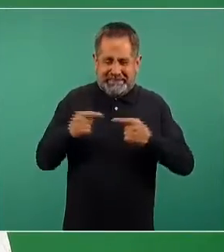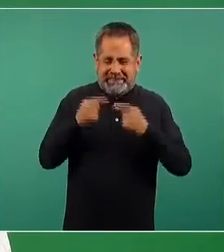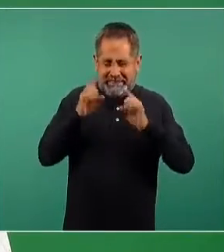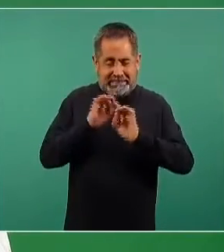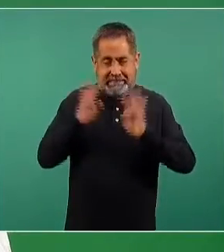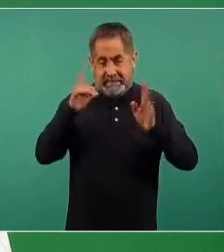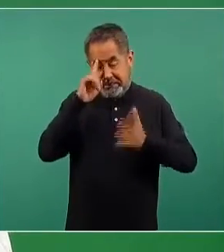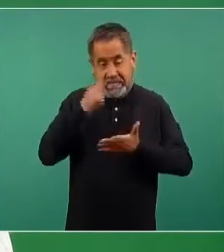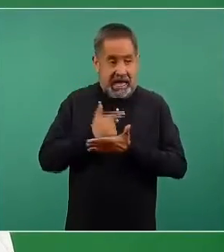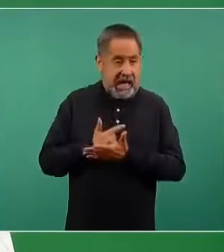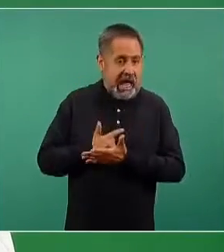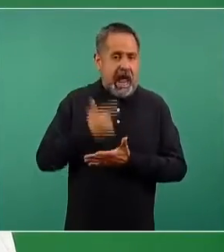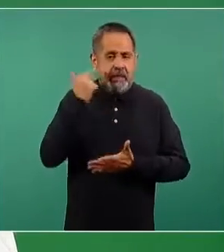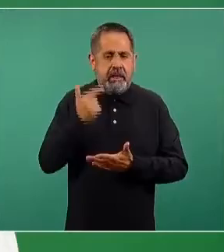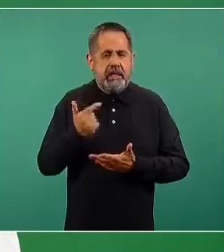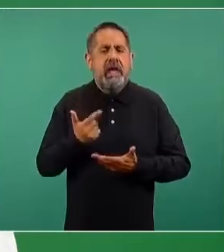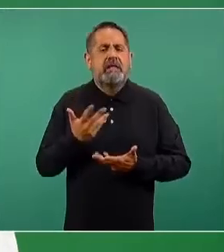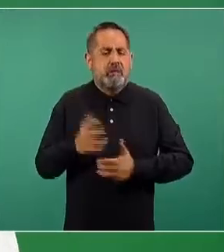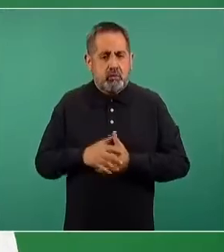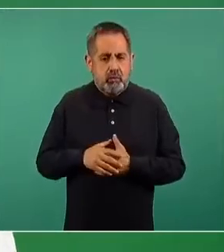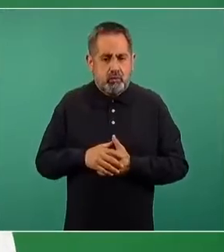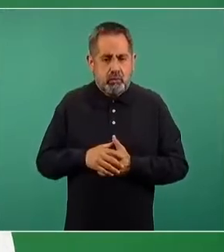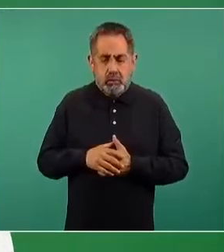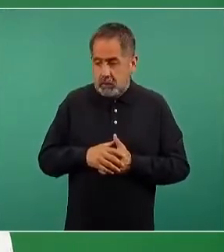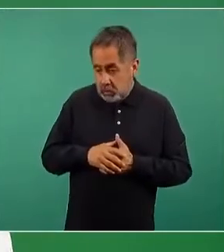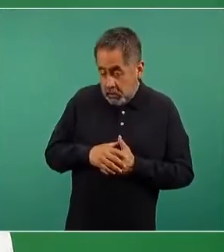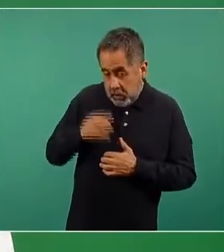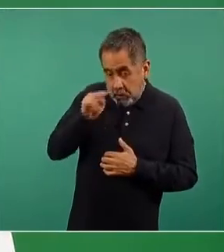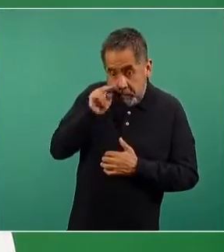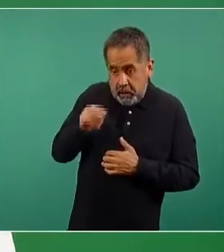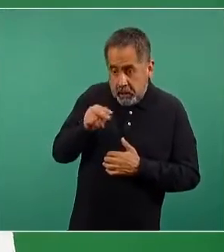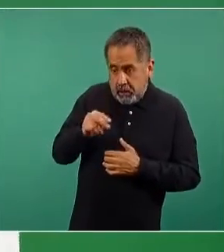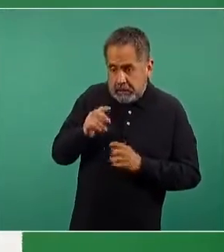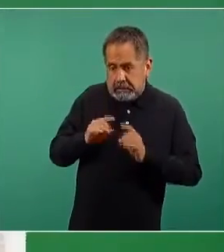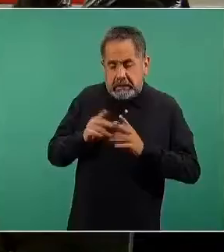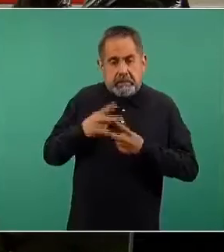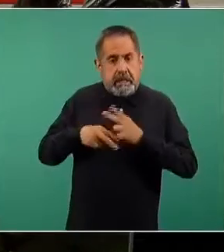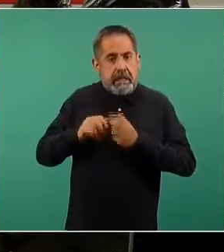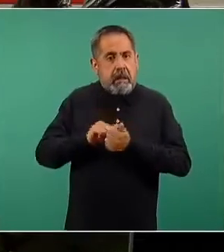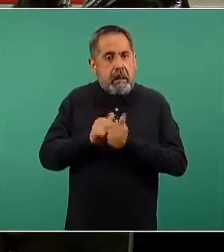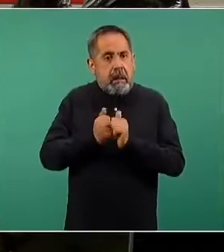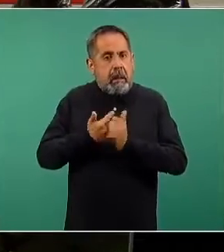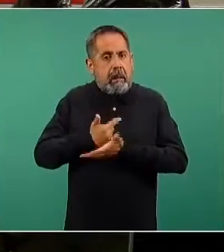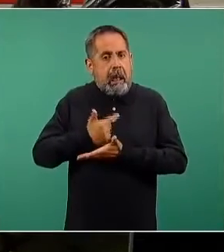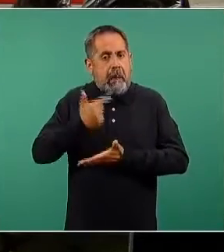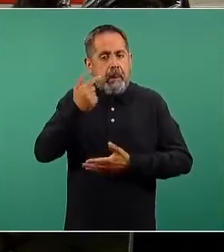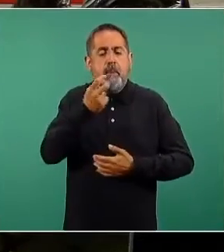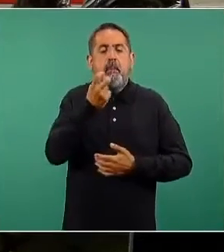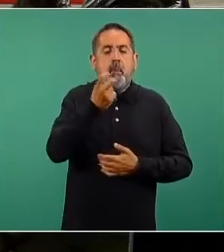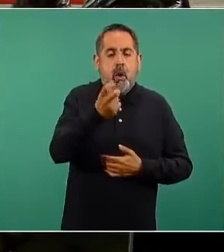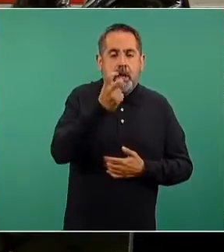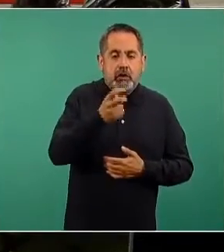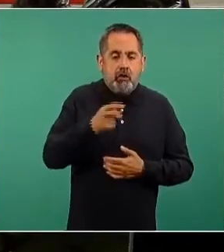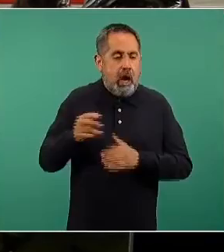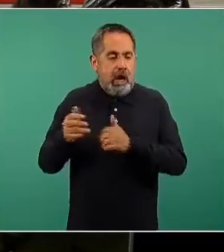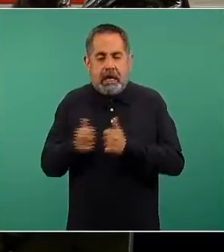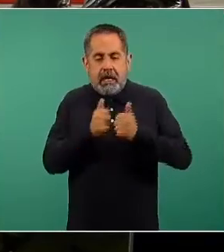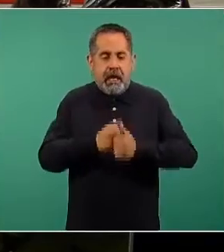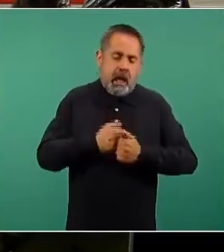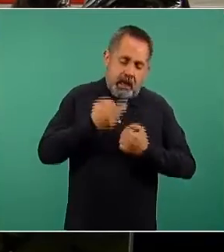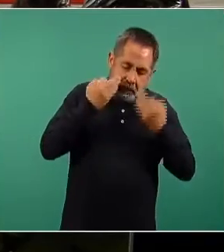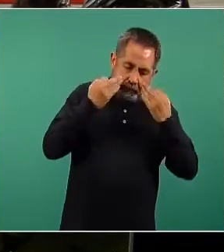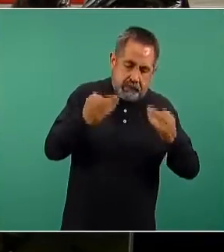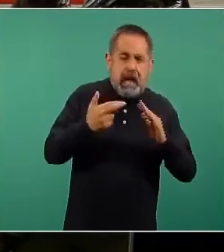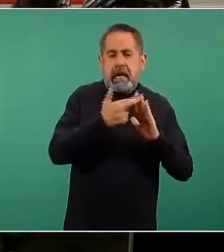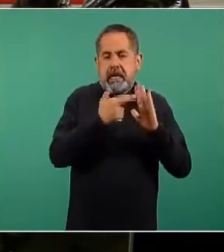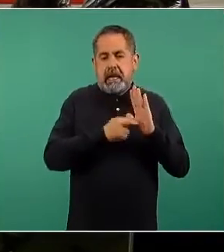adversa grave o responder oportunamente a esta? Por eso está diseñado el periodo de observación. En